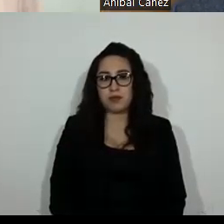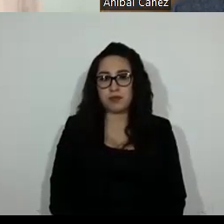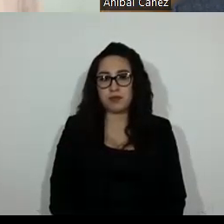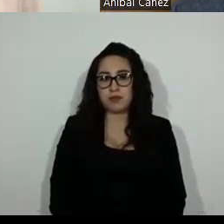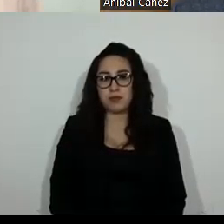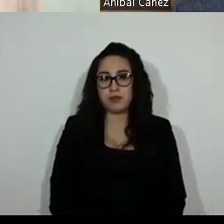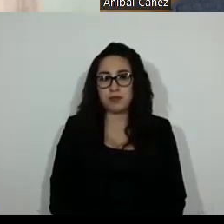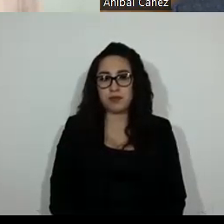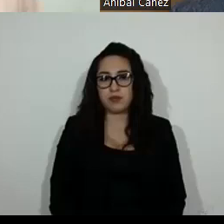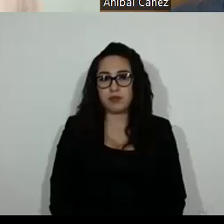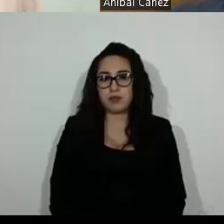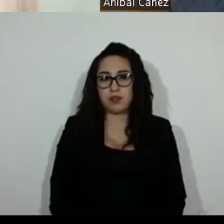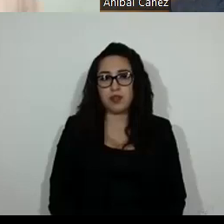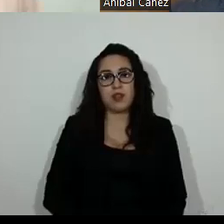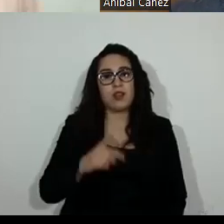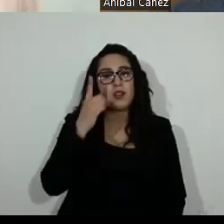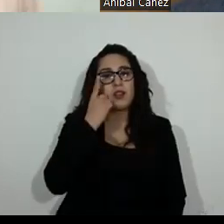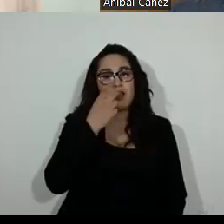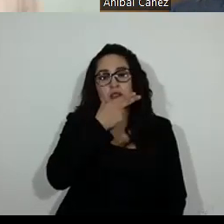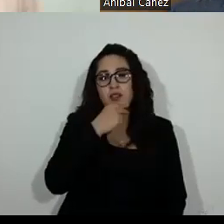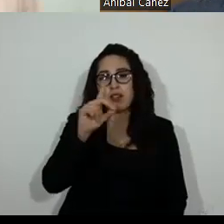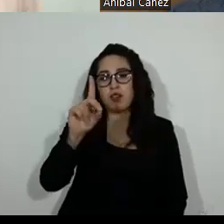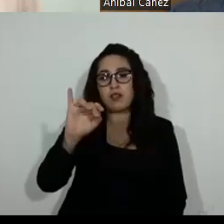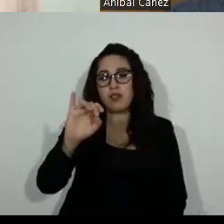Diputado Diego Ordando Garrido.